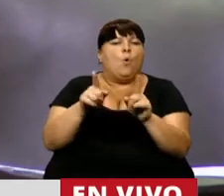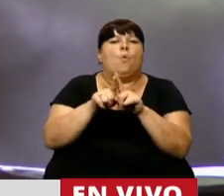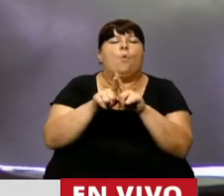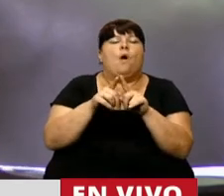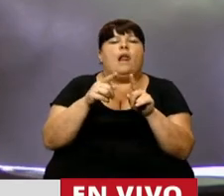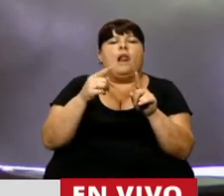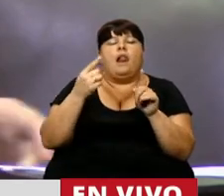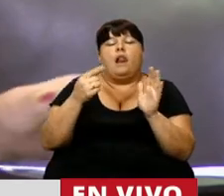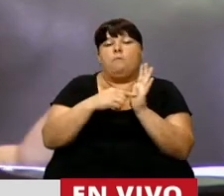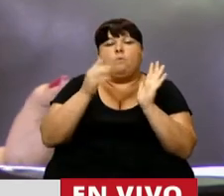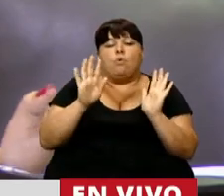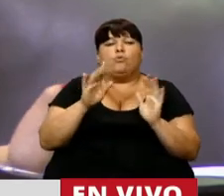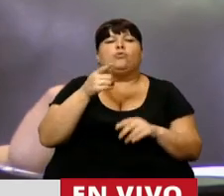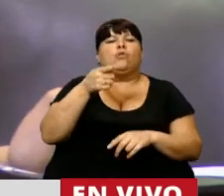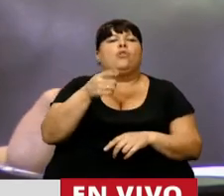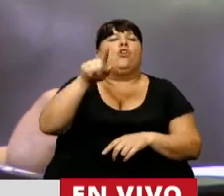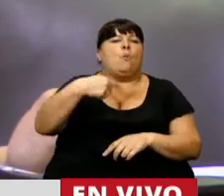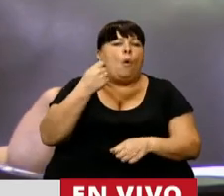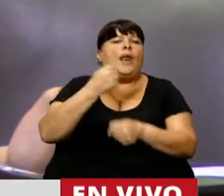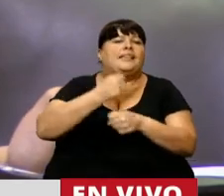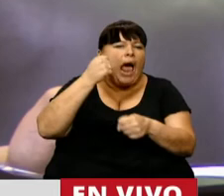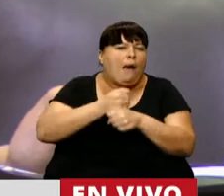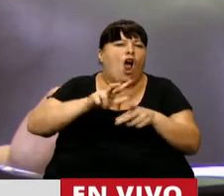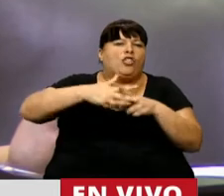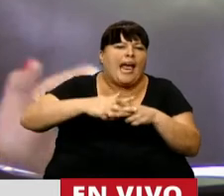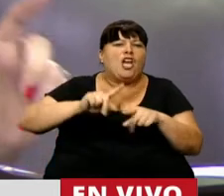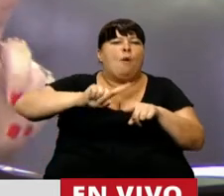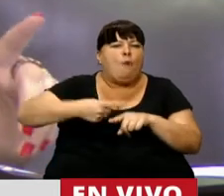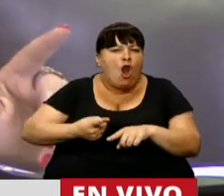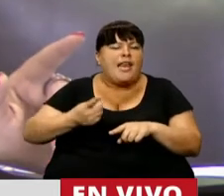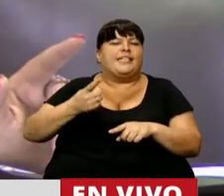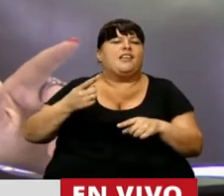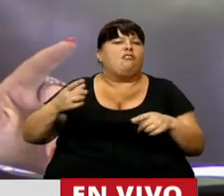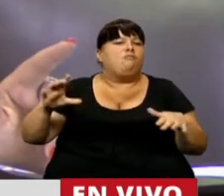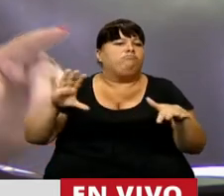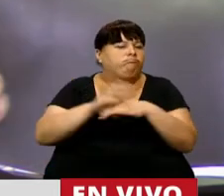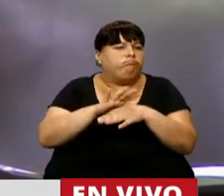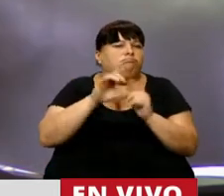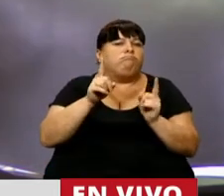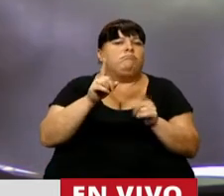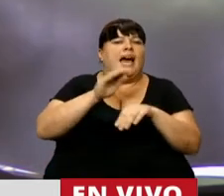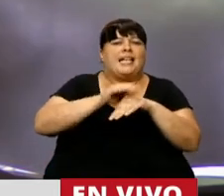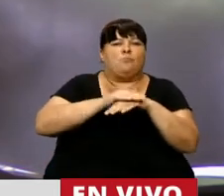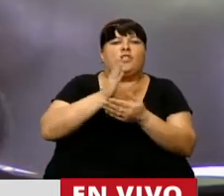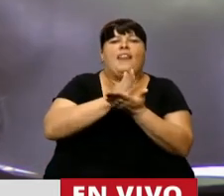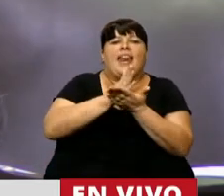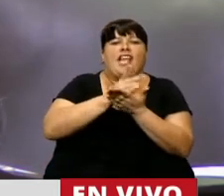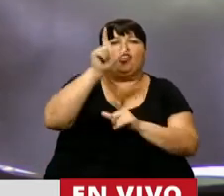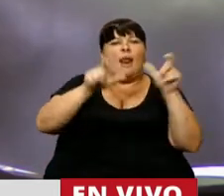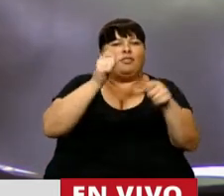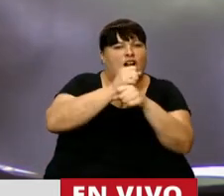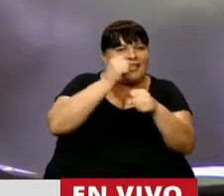condición y es producto de un trabajo técnico político que compatibilizó la tutela de los derechos de los